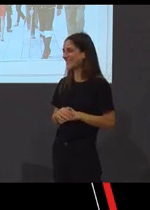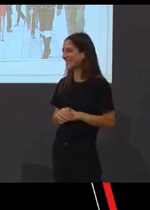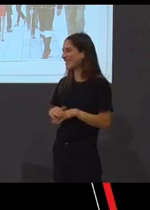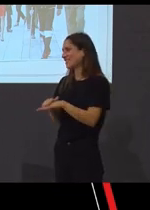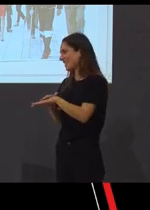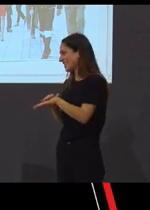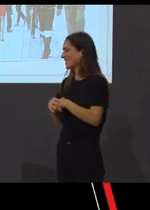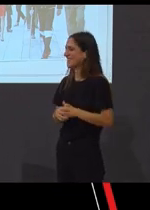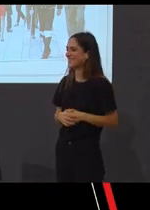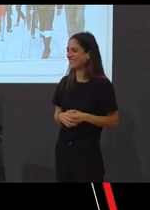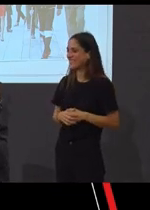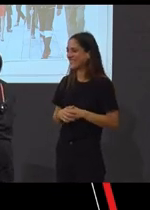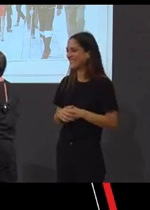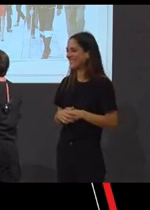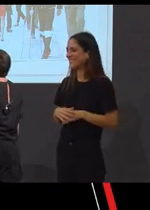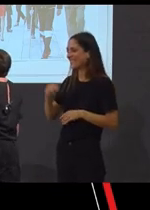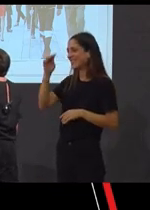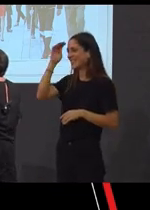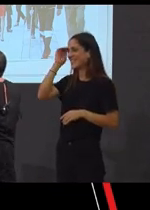perdón, eh,